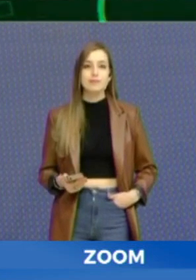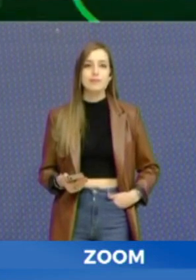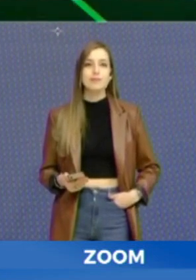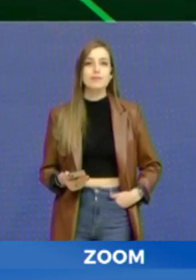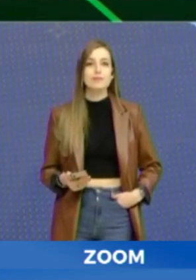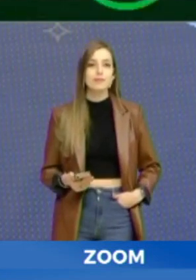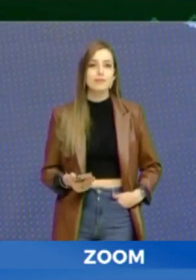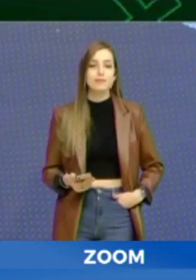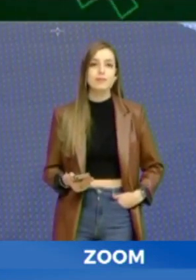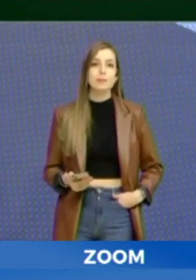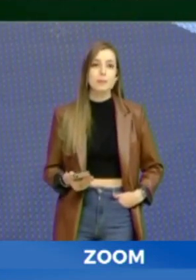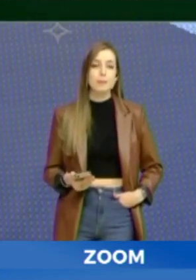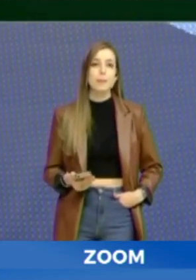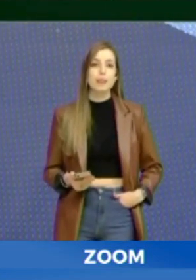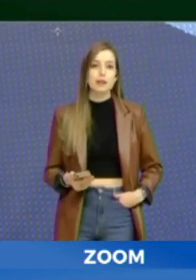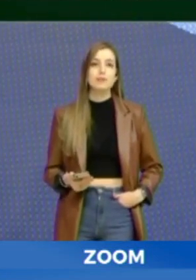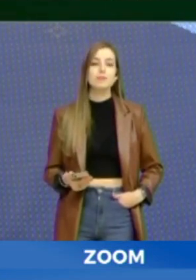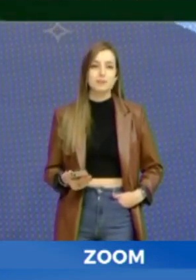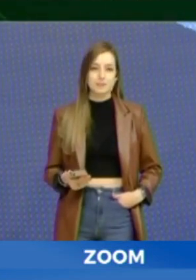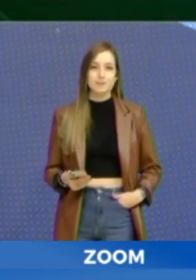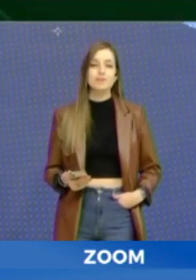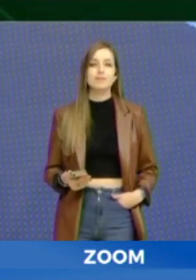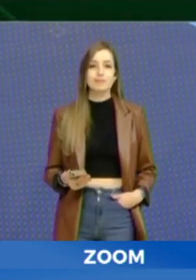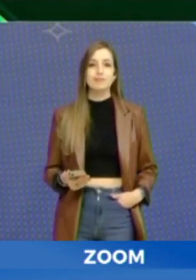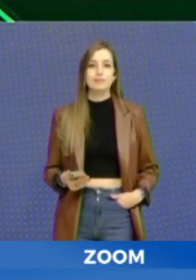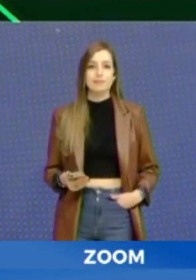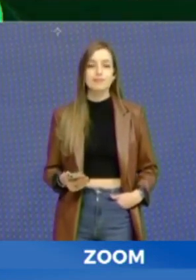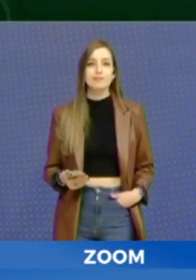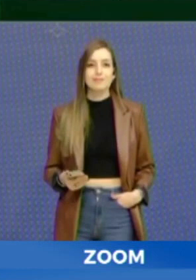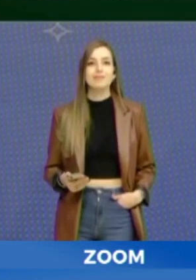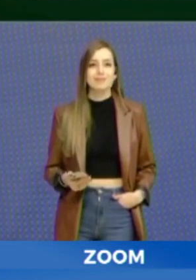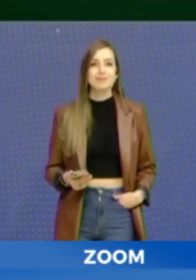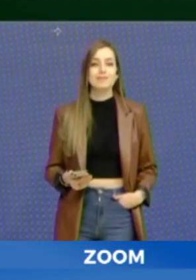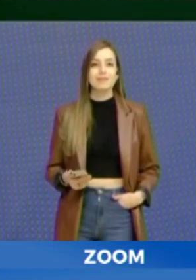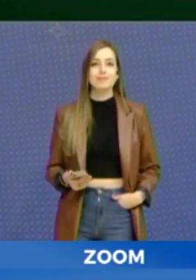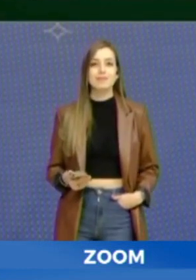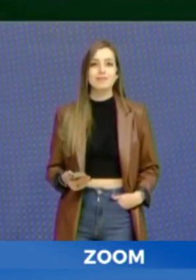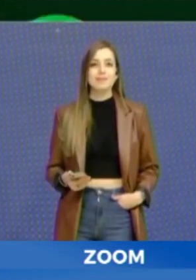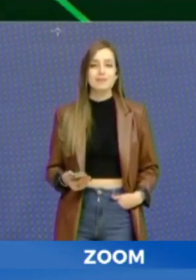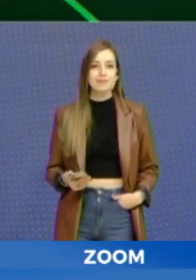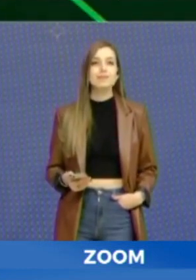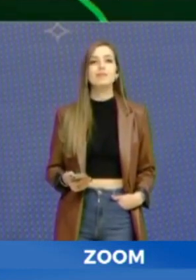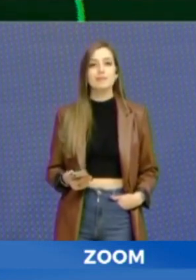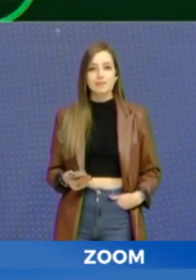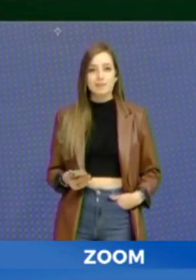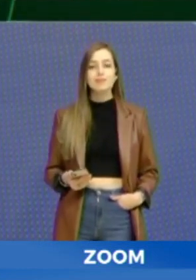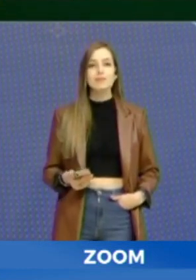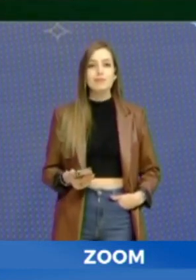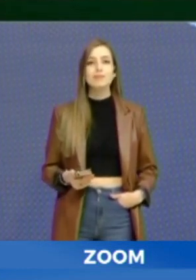de encontrarnos, reconocernos y vivir este espacio de celebración y de